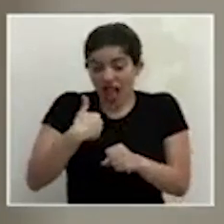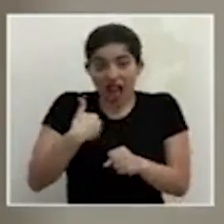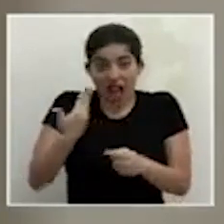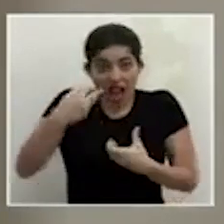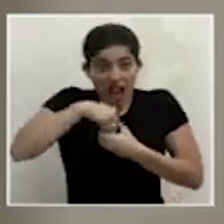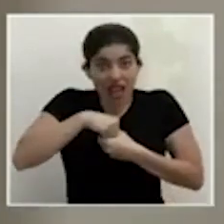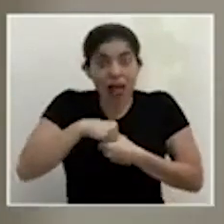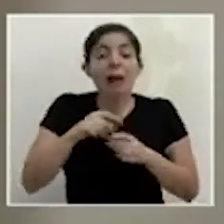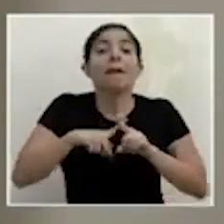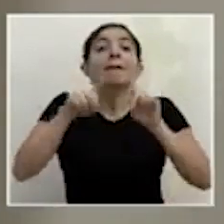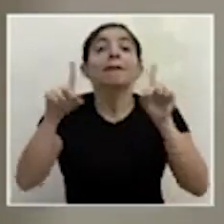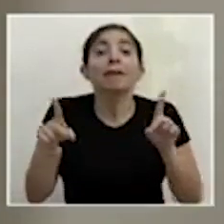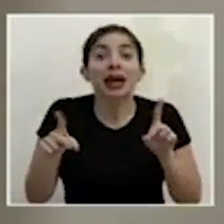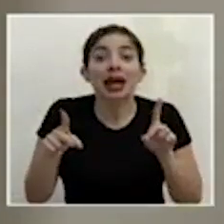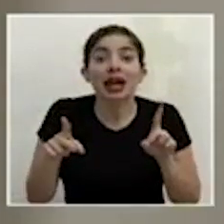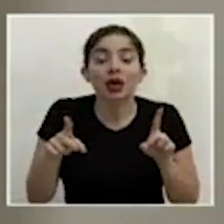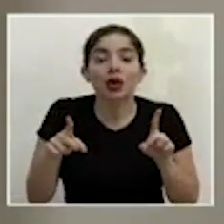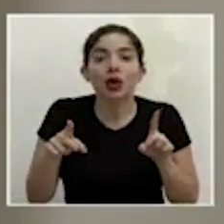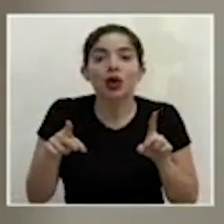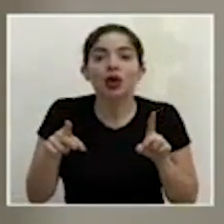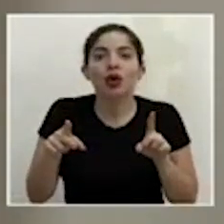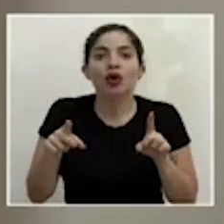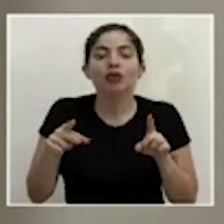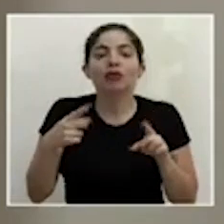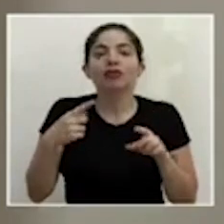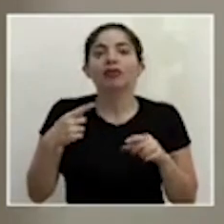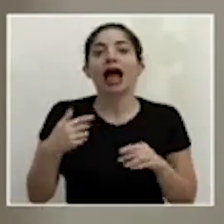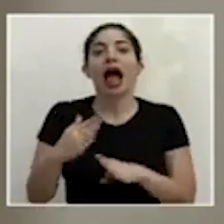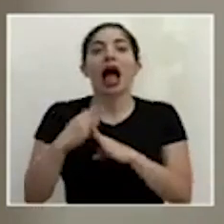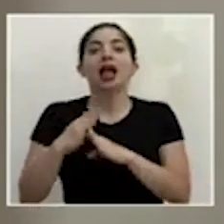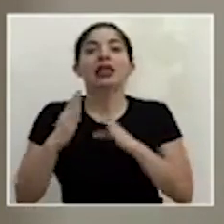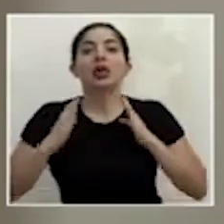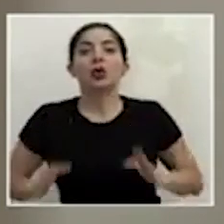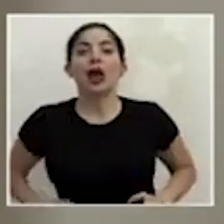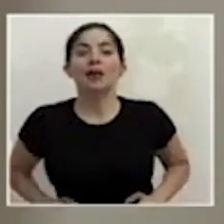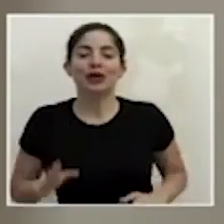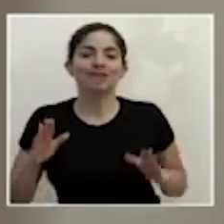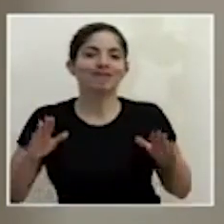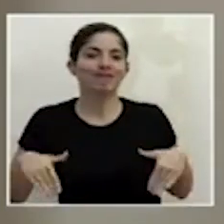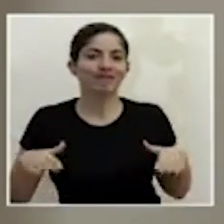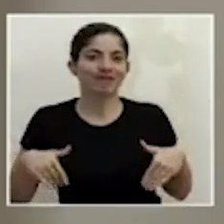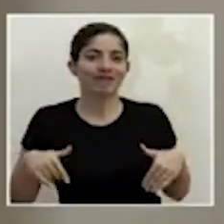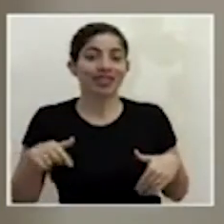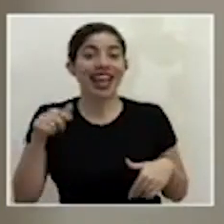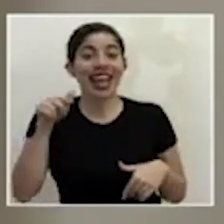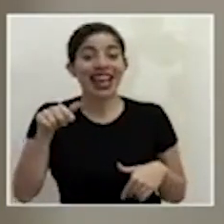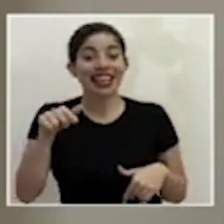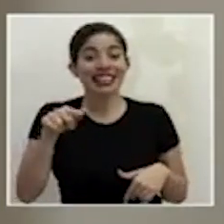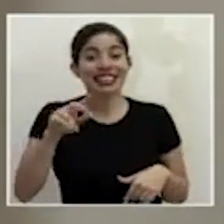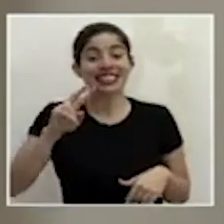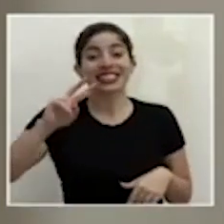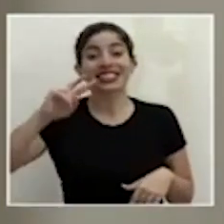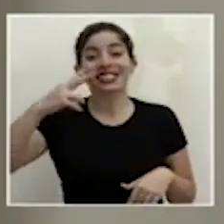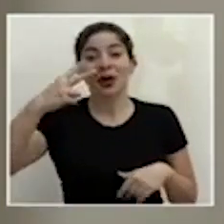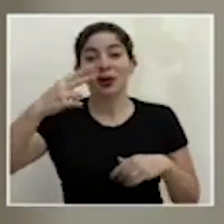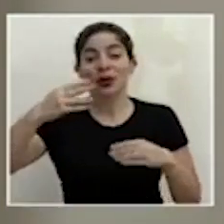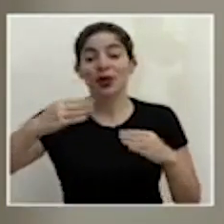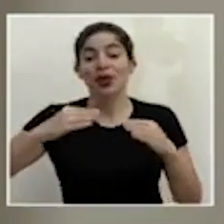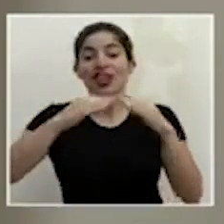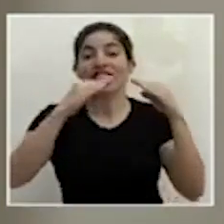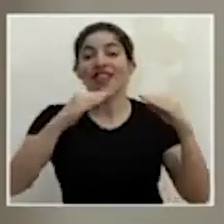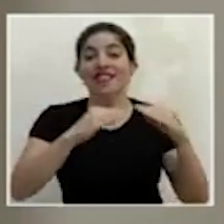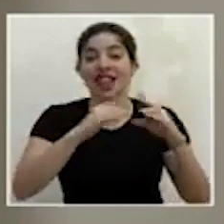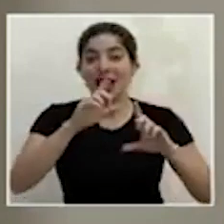pero que todavía no tienen los anticuerpos que es lo que detecta esa segunda categoría de